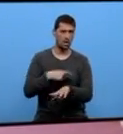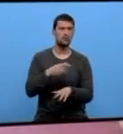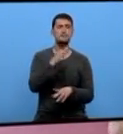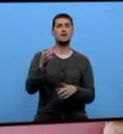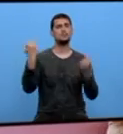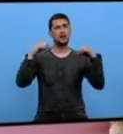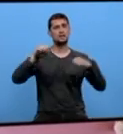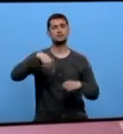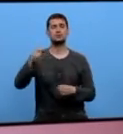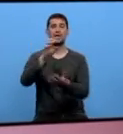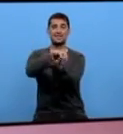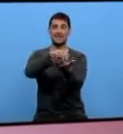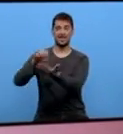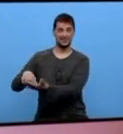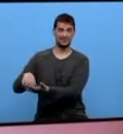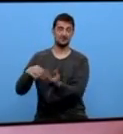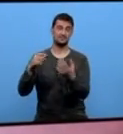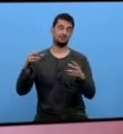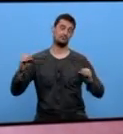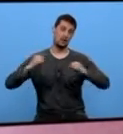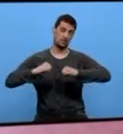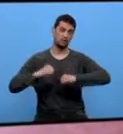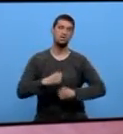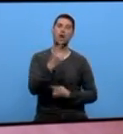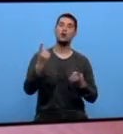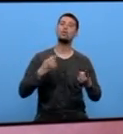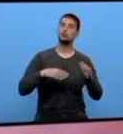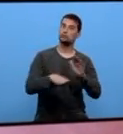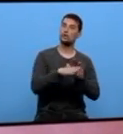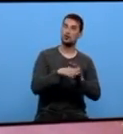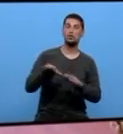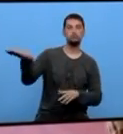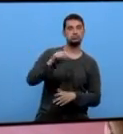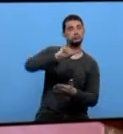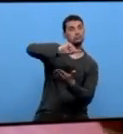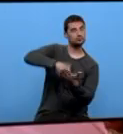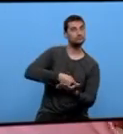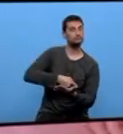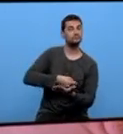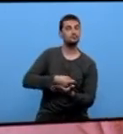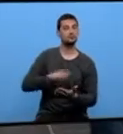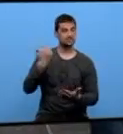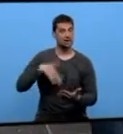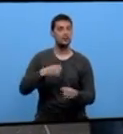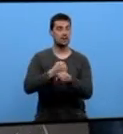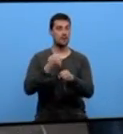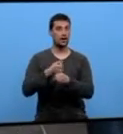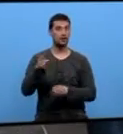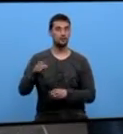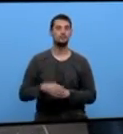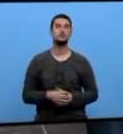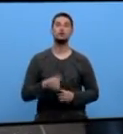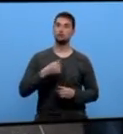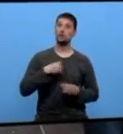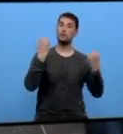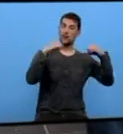sociosanitario. Algunhas das participantes continuan nelas, pero agora en calidade de contratadas. Ao acabar o curso, ao